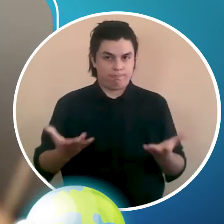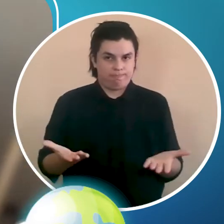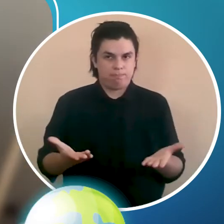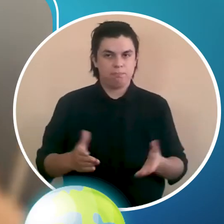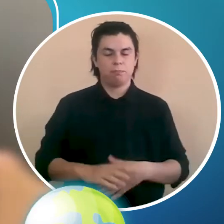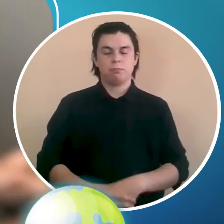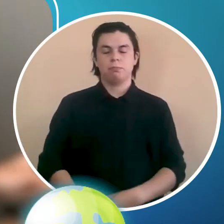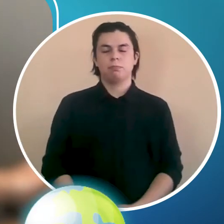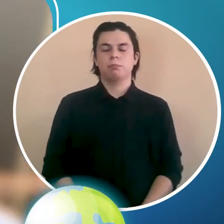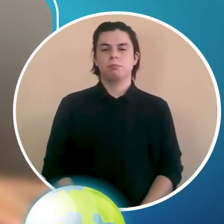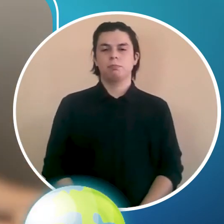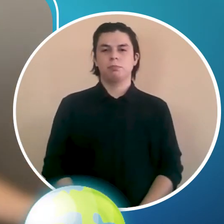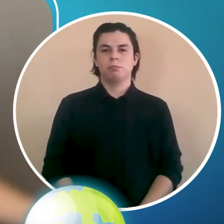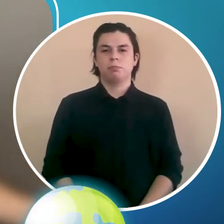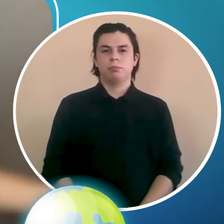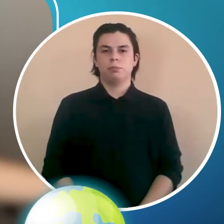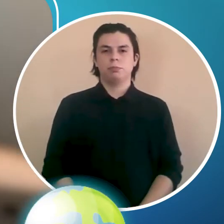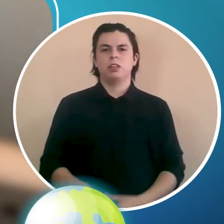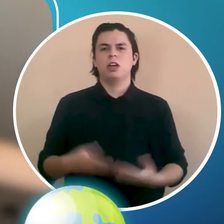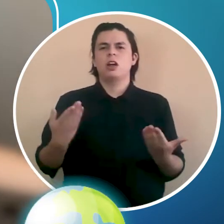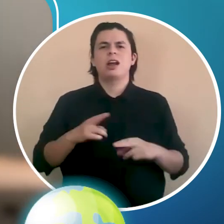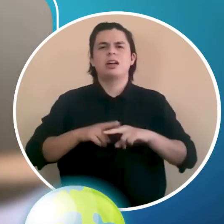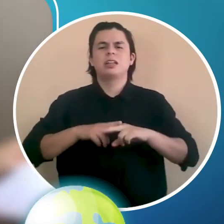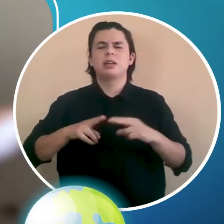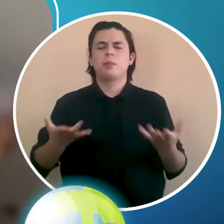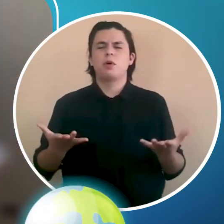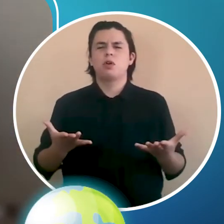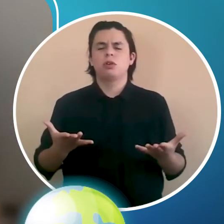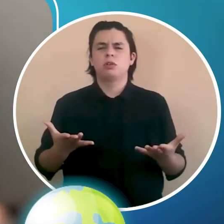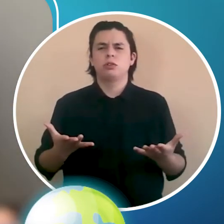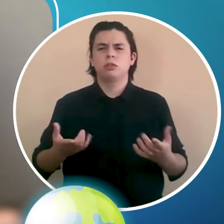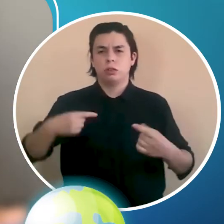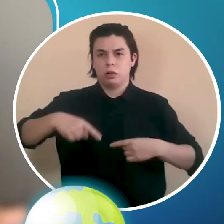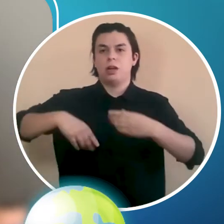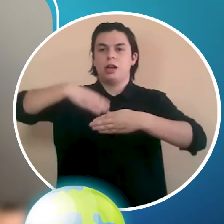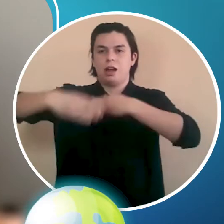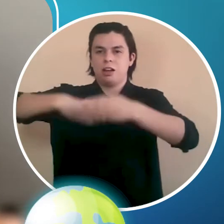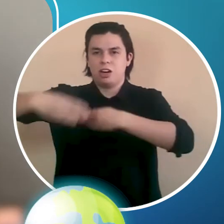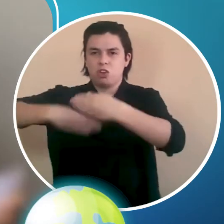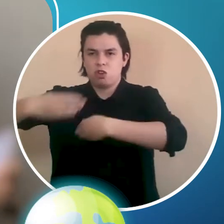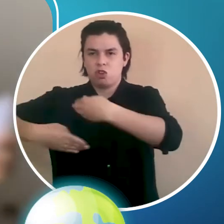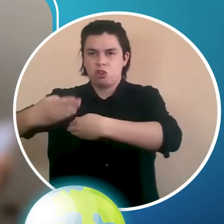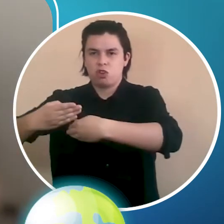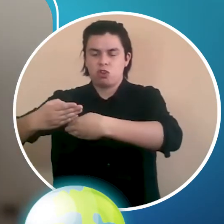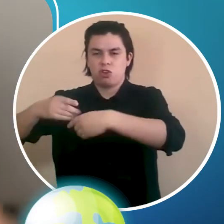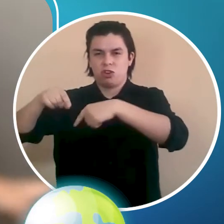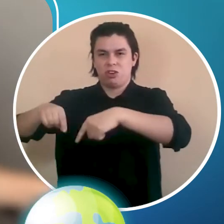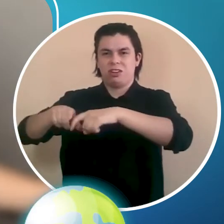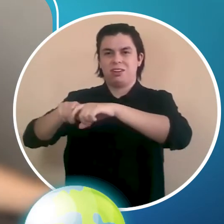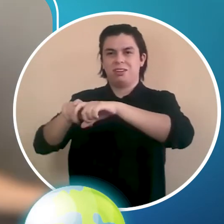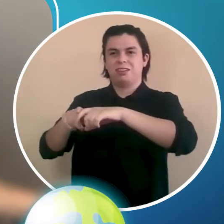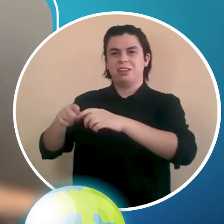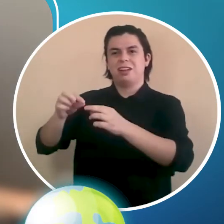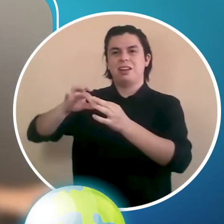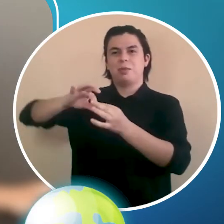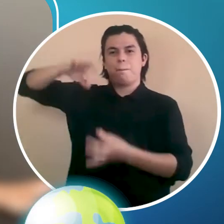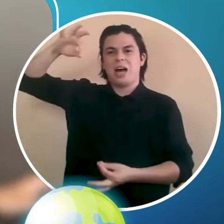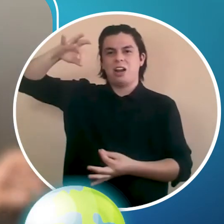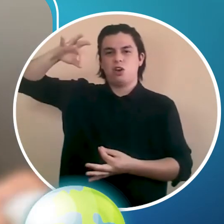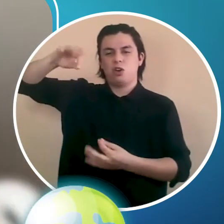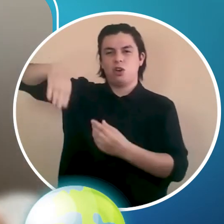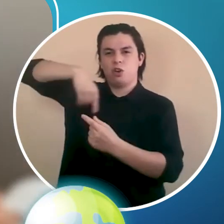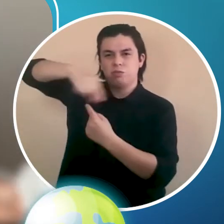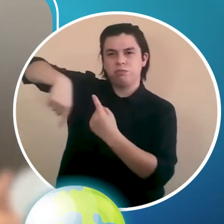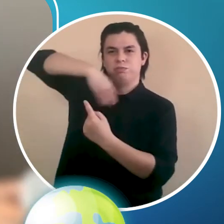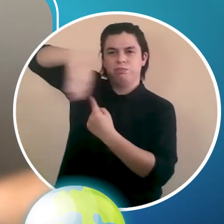lo pasa es enrollar nuestro papelógrafo en nuestro palito de